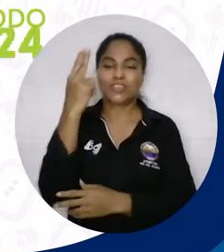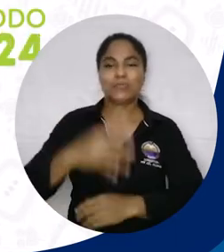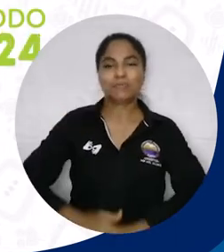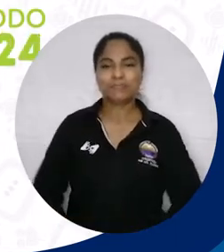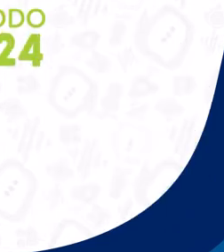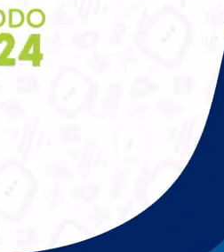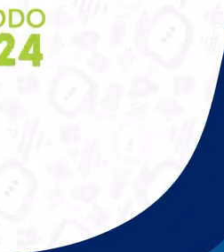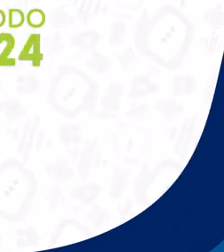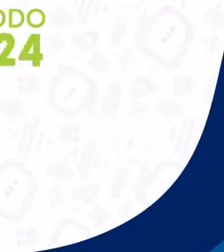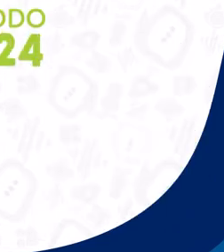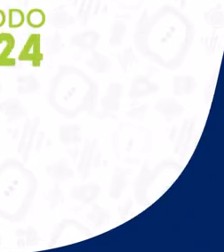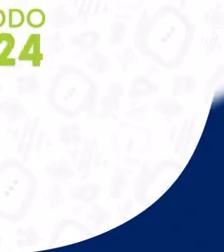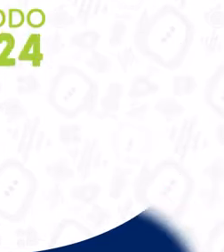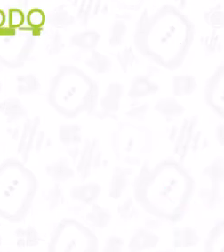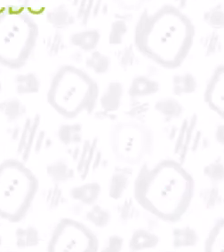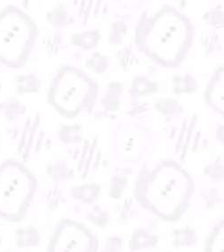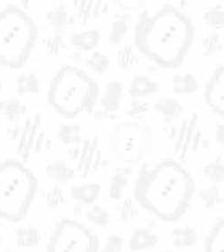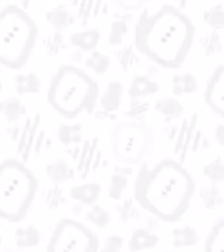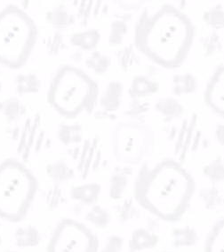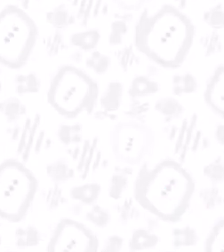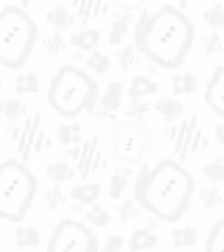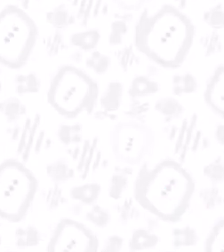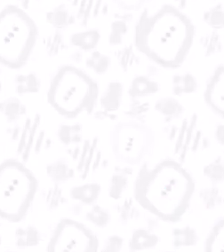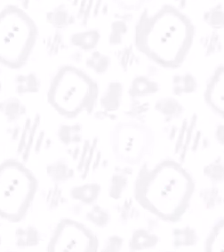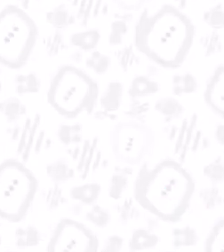Universidad del Magdalena, aún más incluyente e innovadora. Magdalena, innovadora.